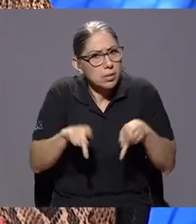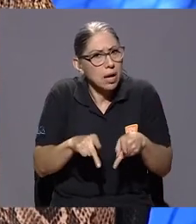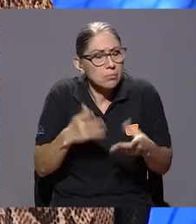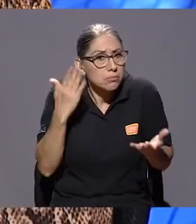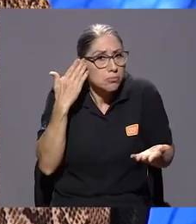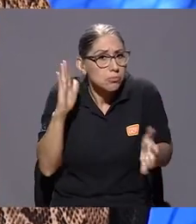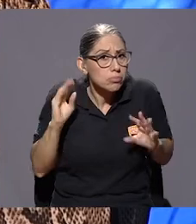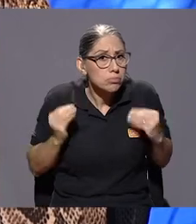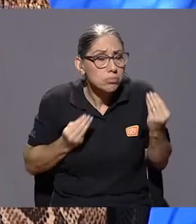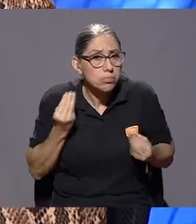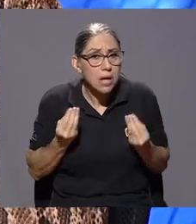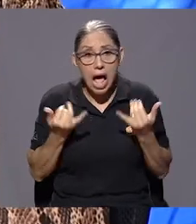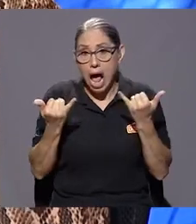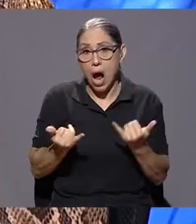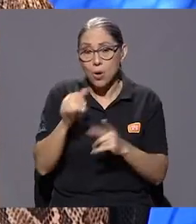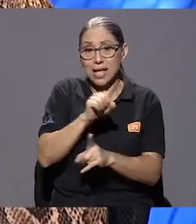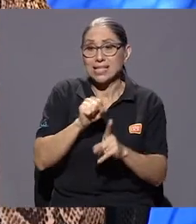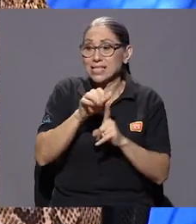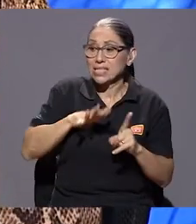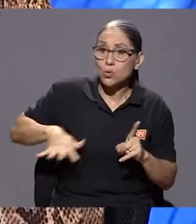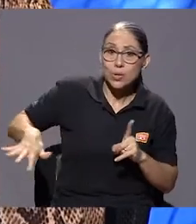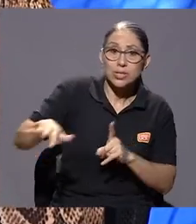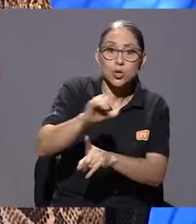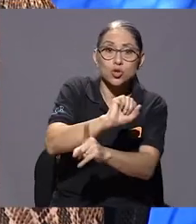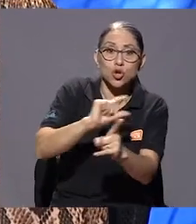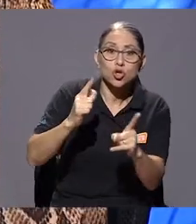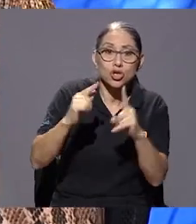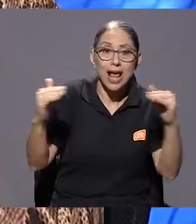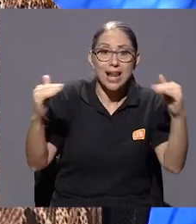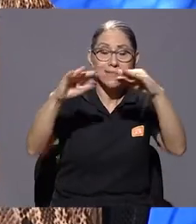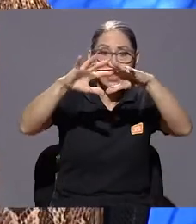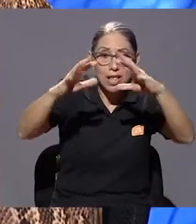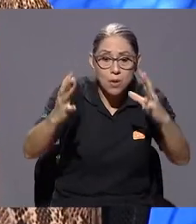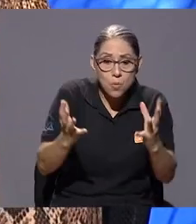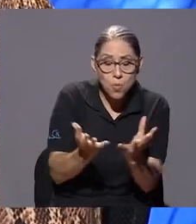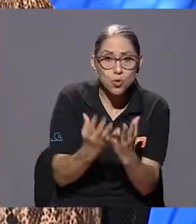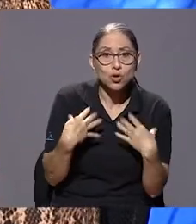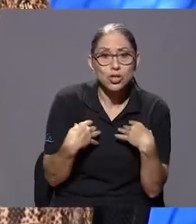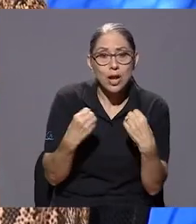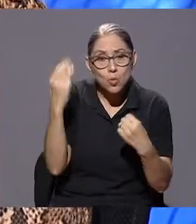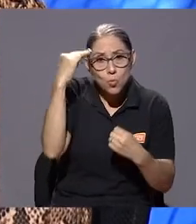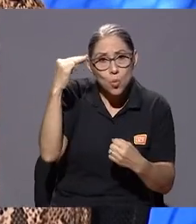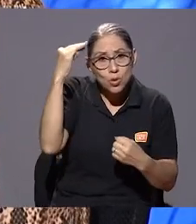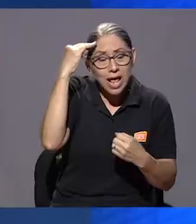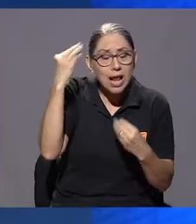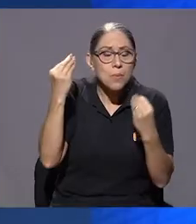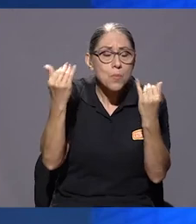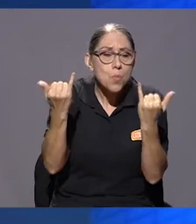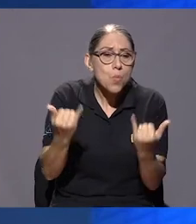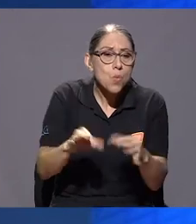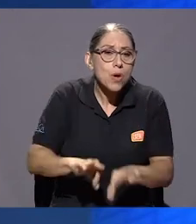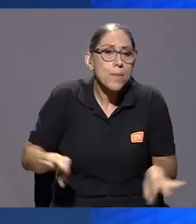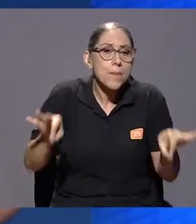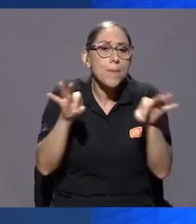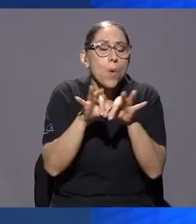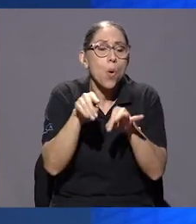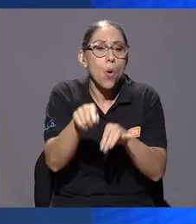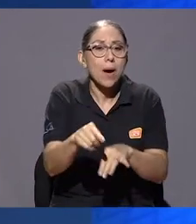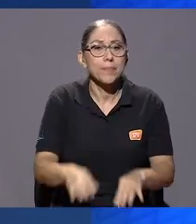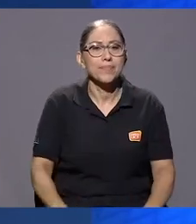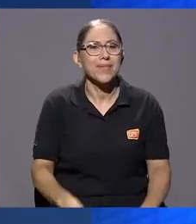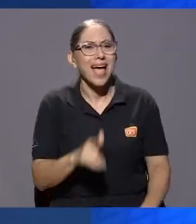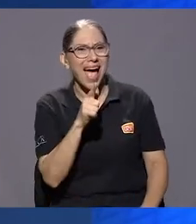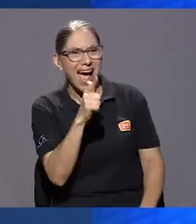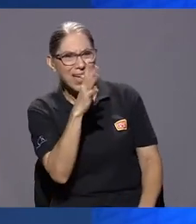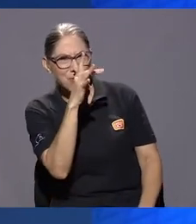un contexto social, en un contexto mundial, donde la salud mental está en la palestra de la importancia que tiene. Hay una caricatura que ilustra muy